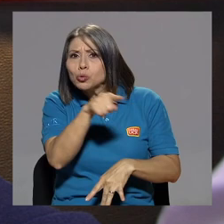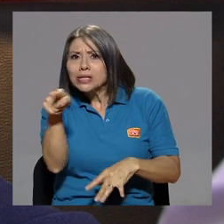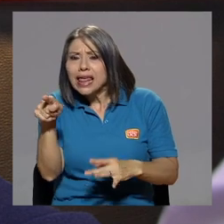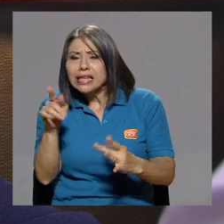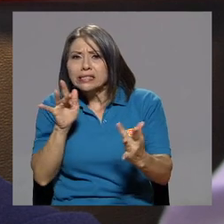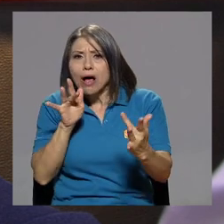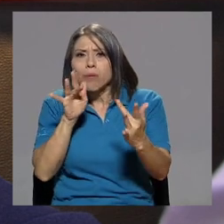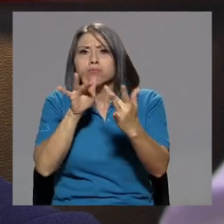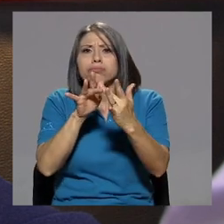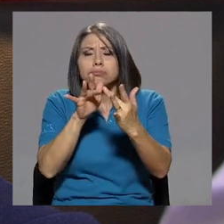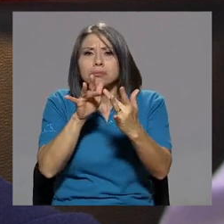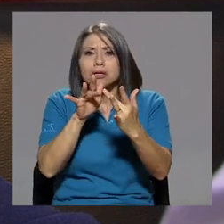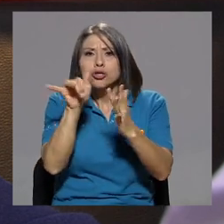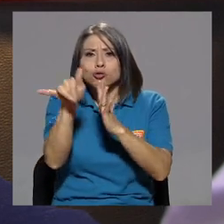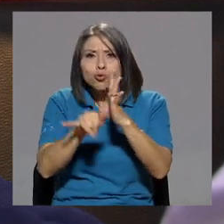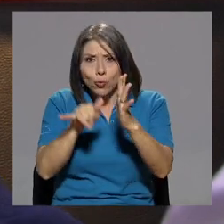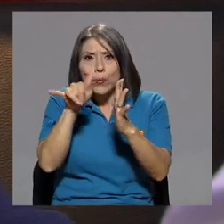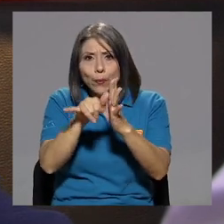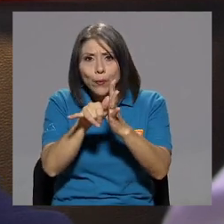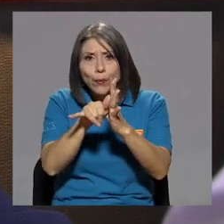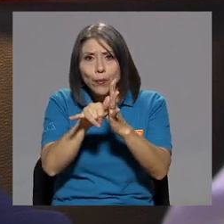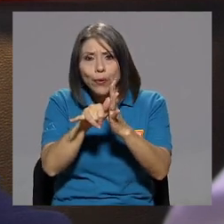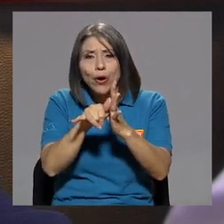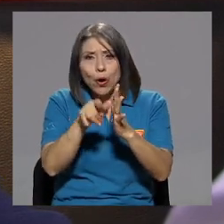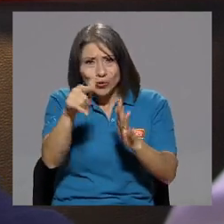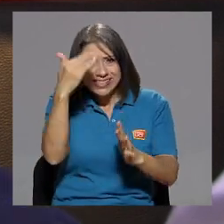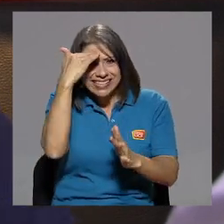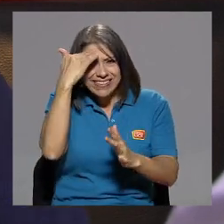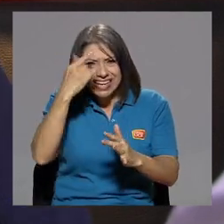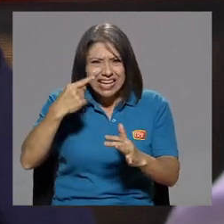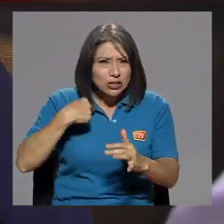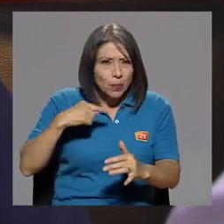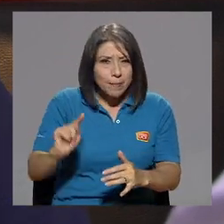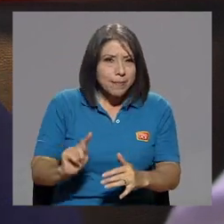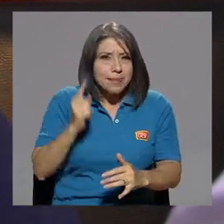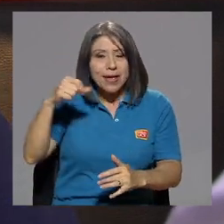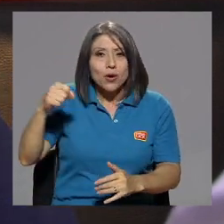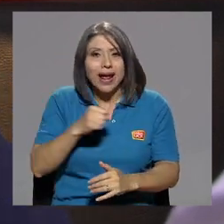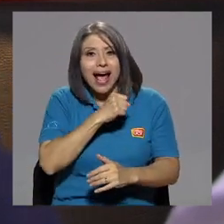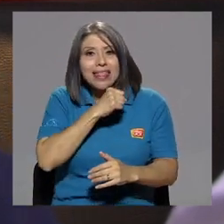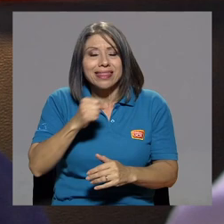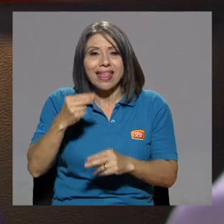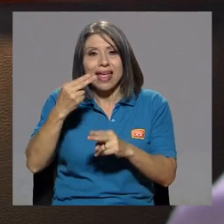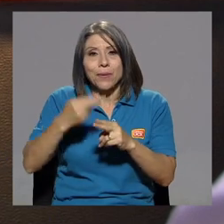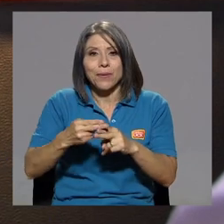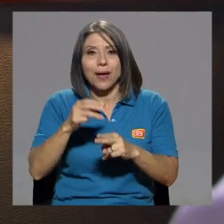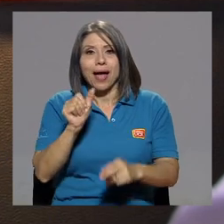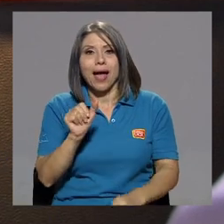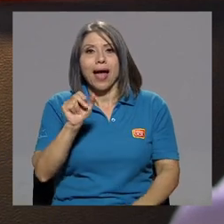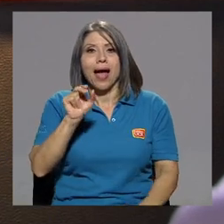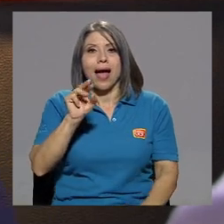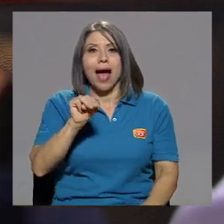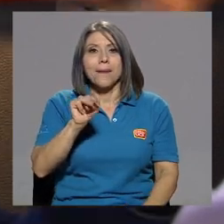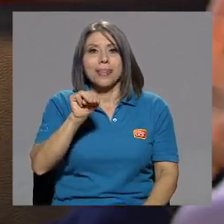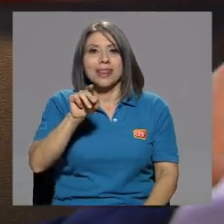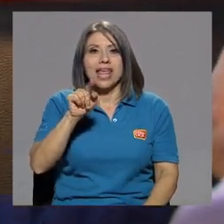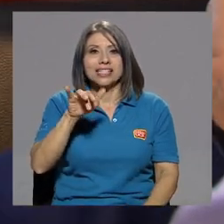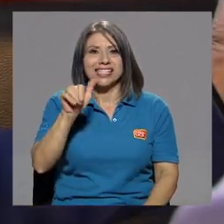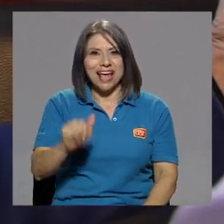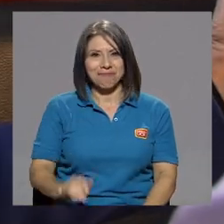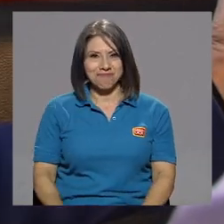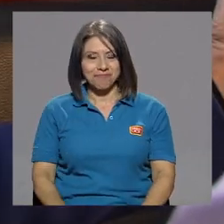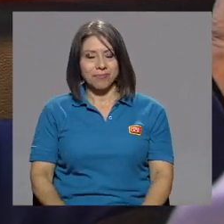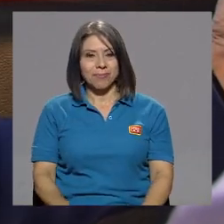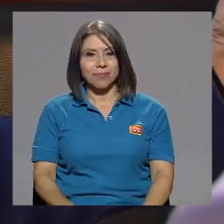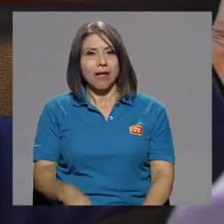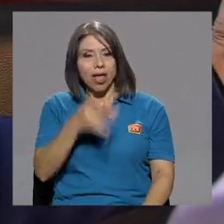en YouTube, tú, dame que yo primero fui la que canté, Amnesia. ¿Ah, sí? Usted me